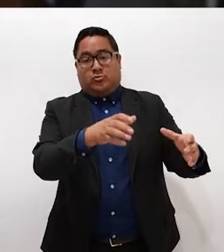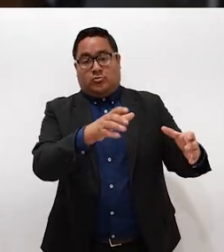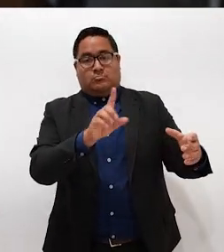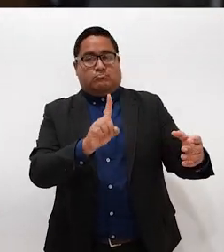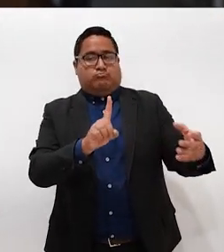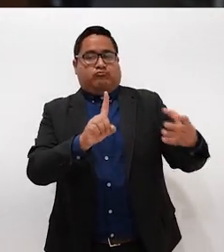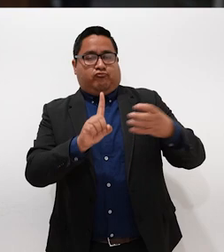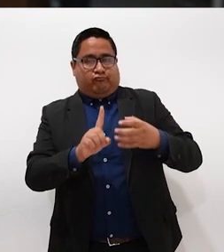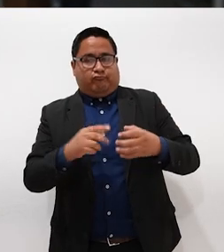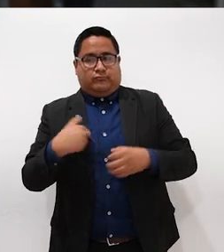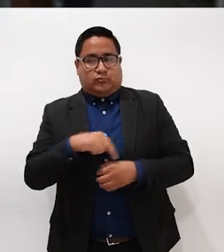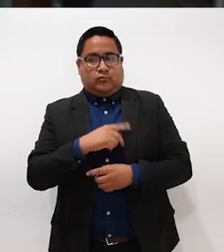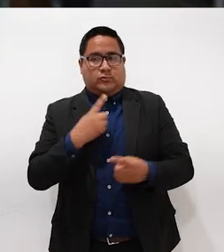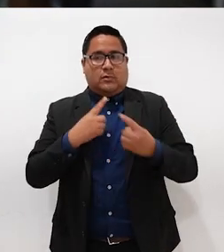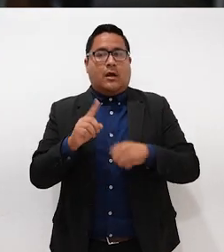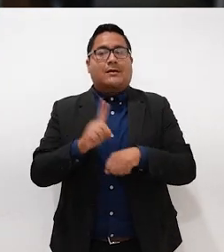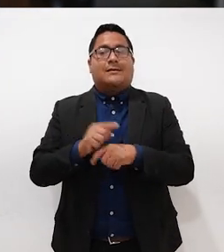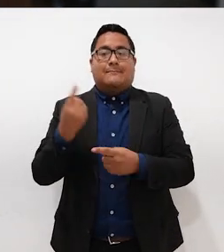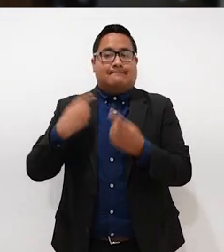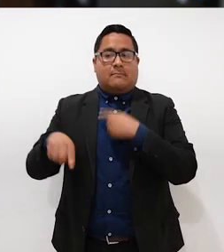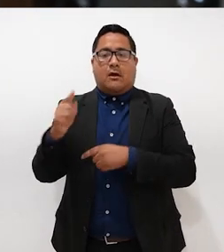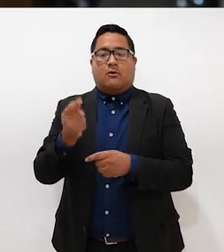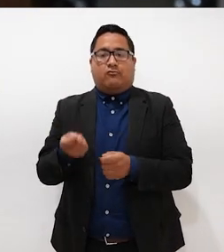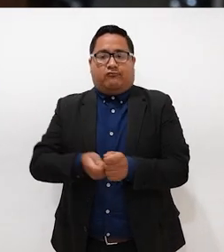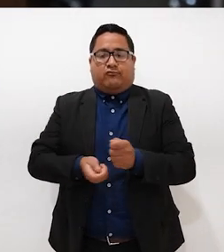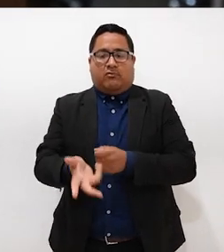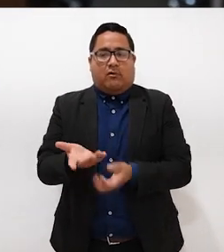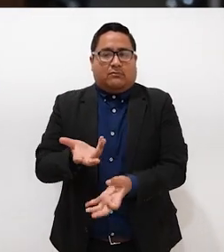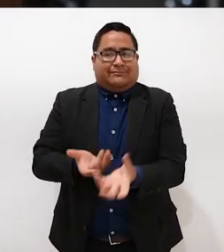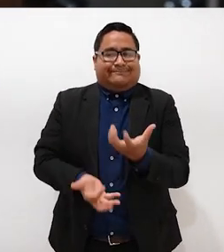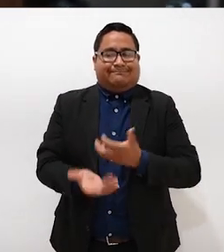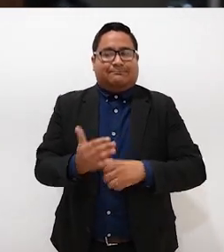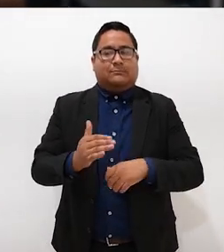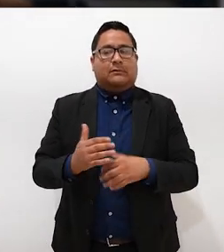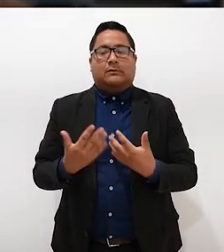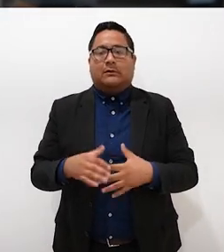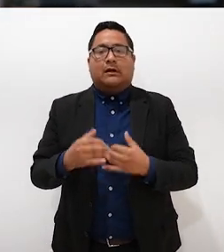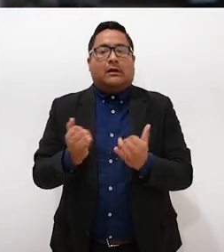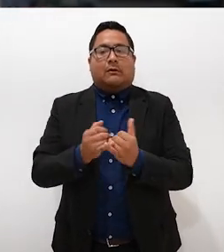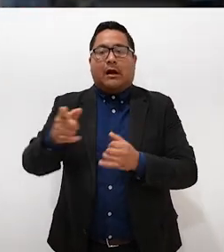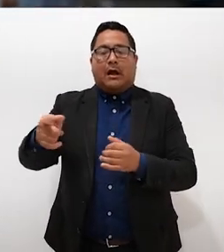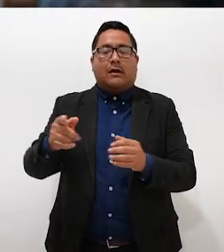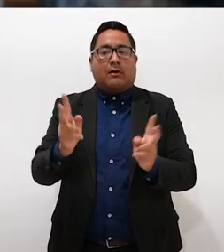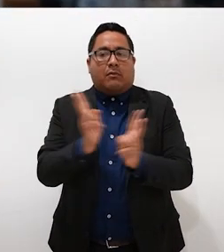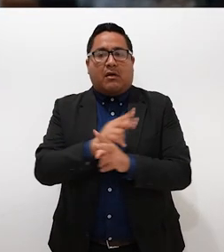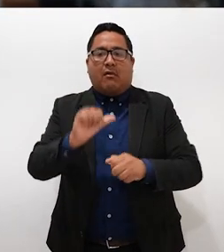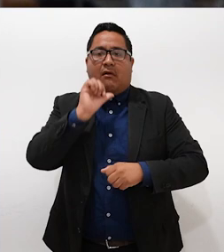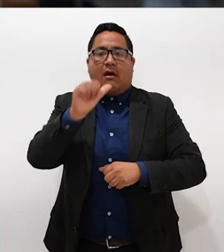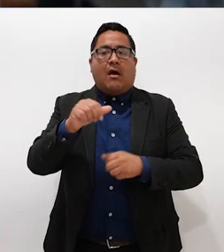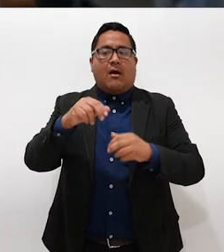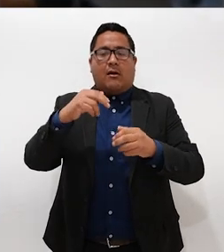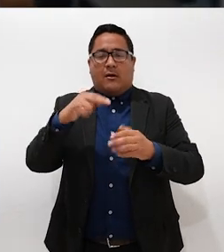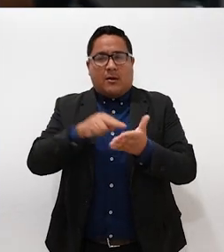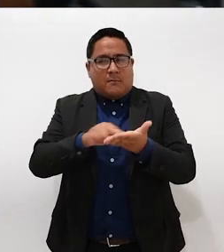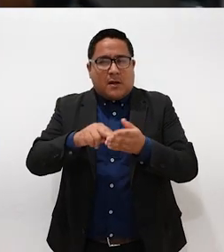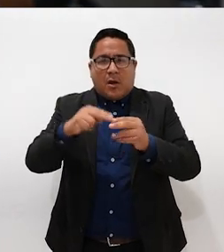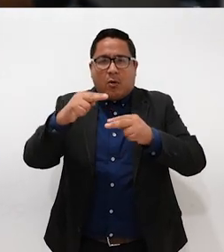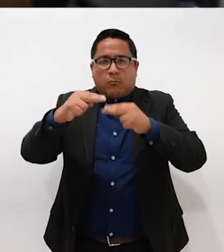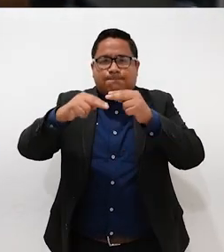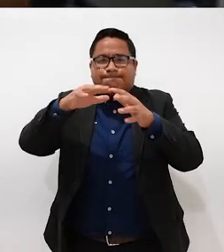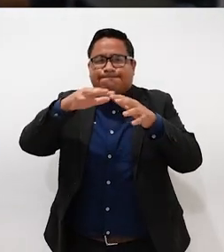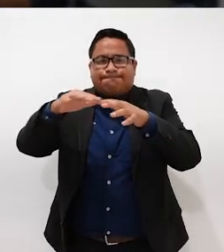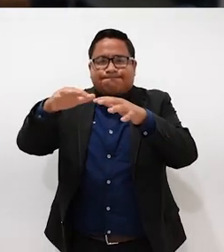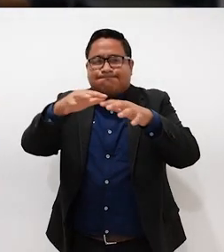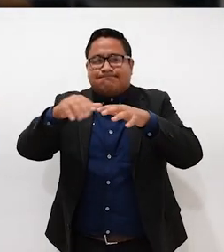nosotros porque en días anteriores ha habido quemas donde debido a que ni ha corrido el aire, todo el humo se ha quedado ahí en las